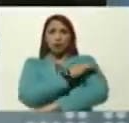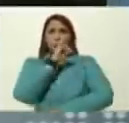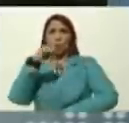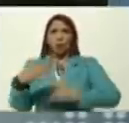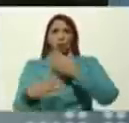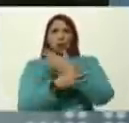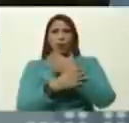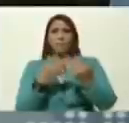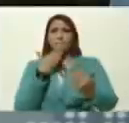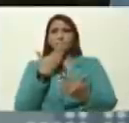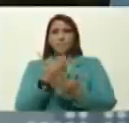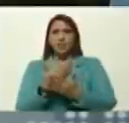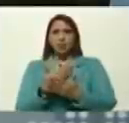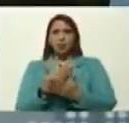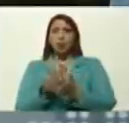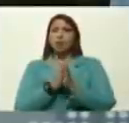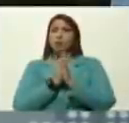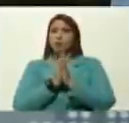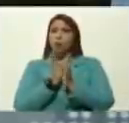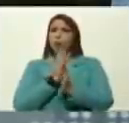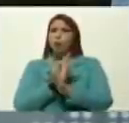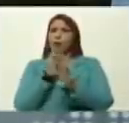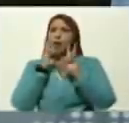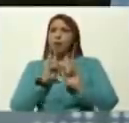le pido, jueguen limpio,